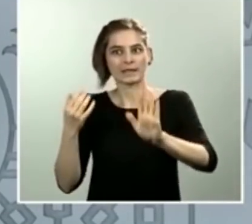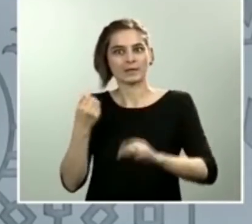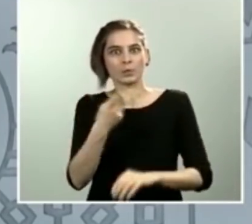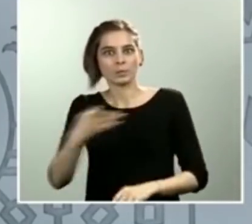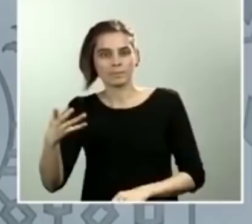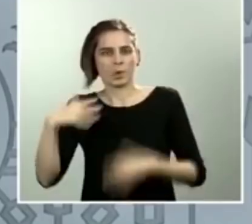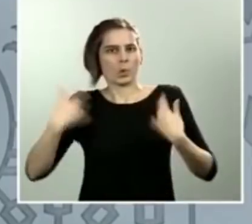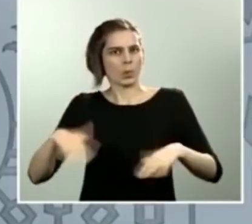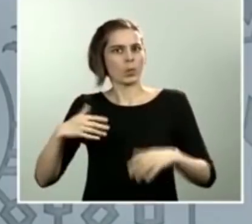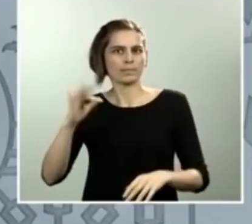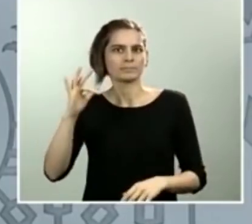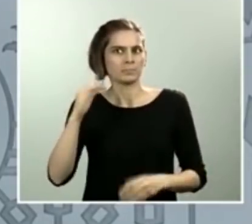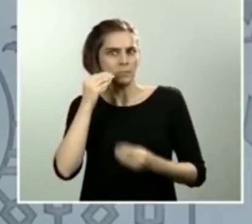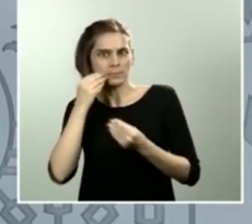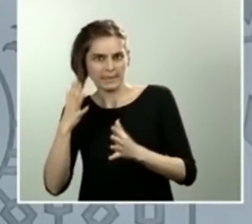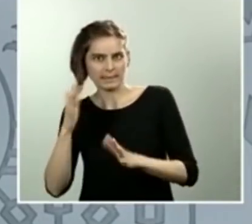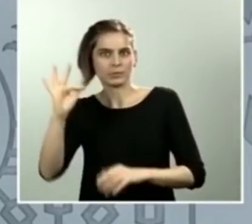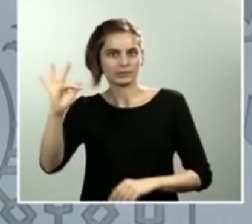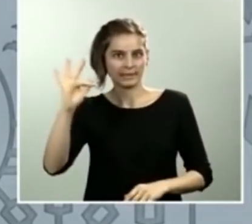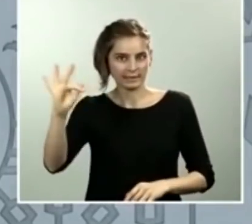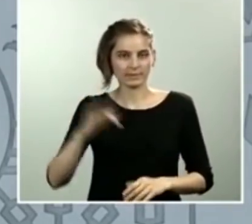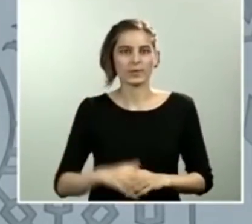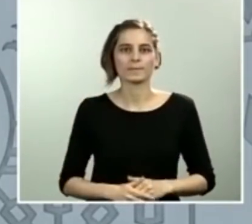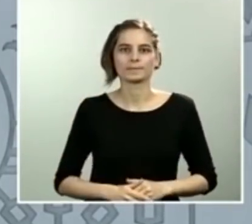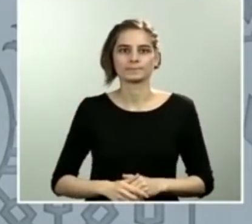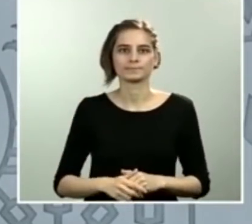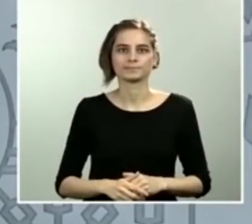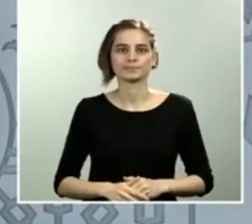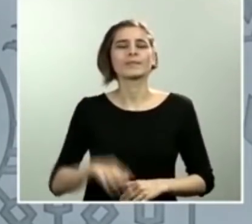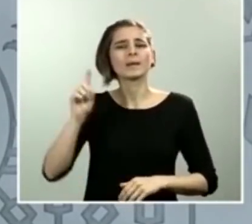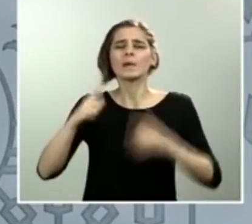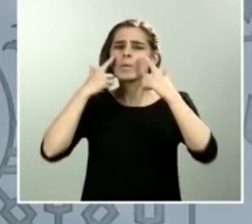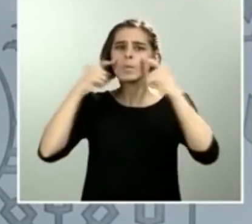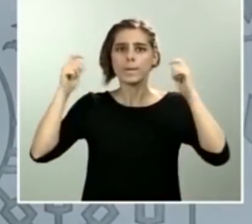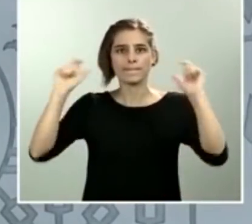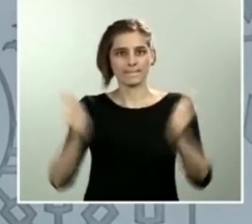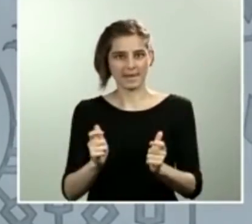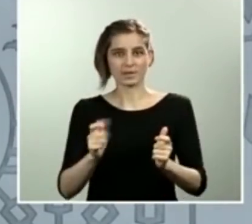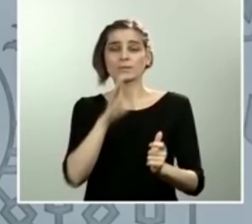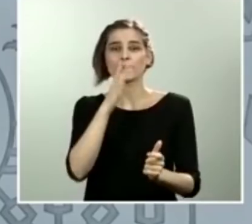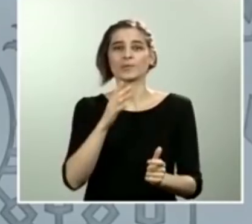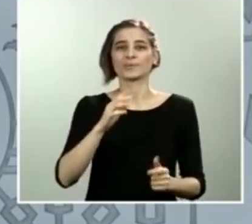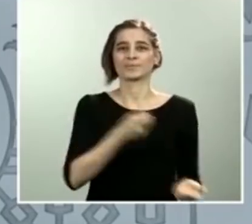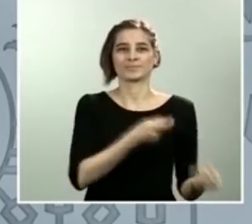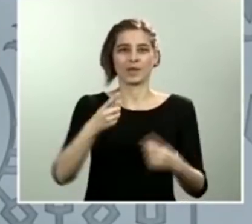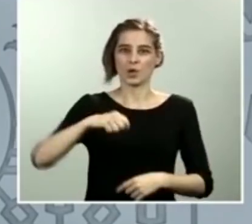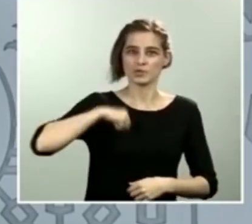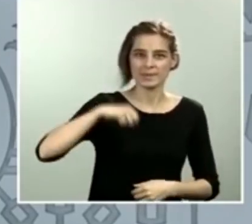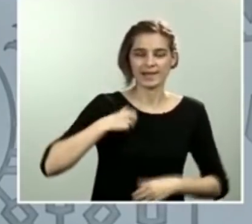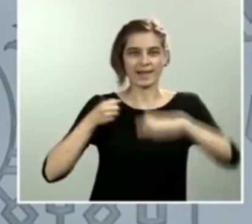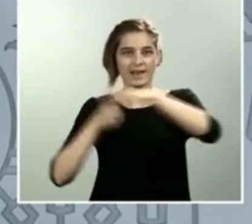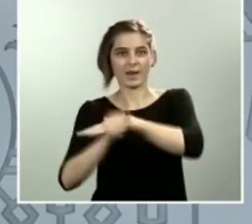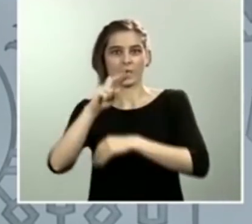queda también refrendado, ese descenso con las cifras de hospitalización, UCIs y fallecidos.